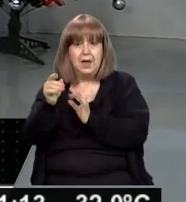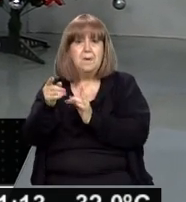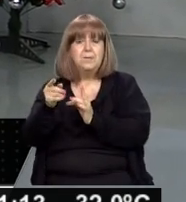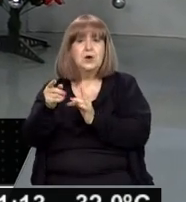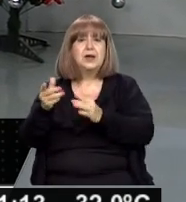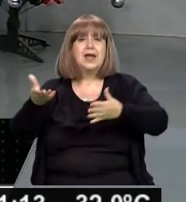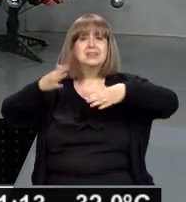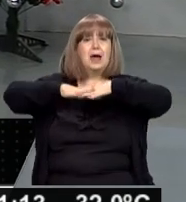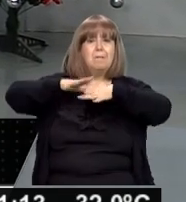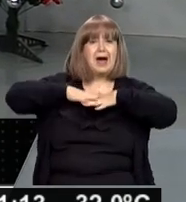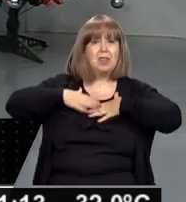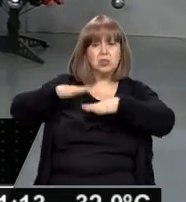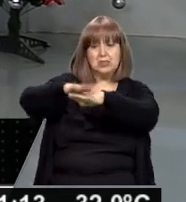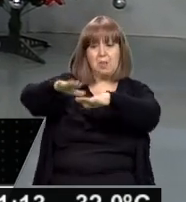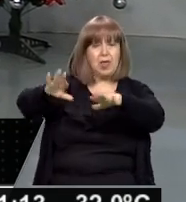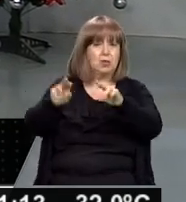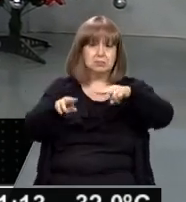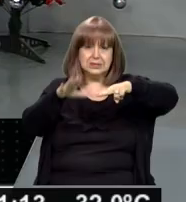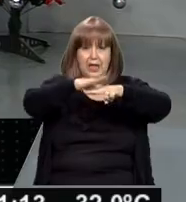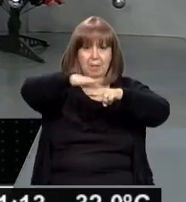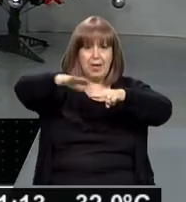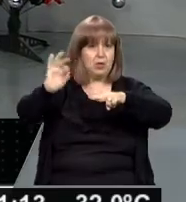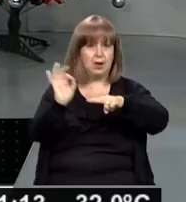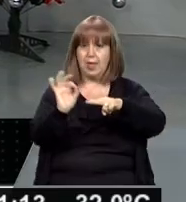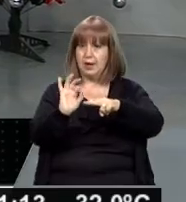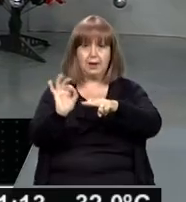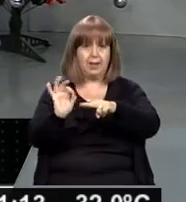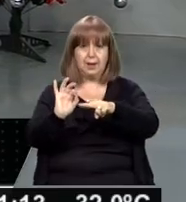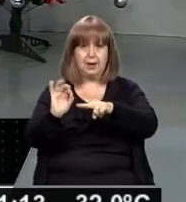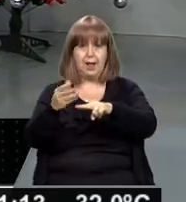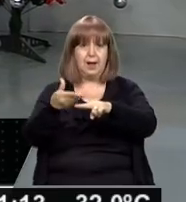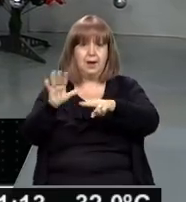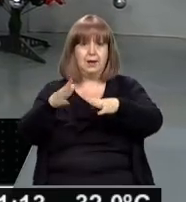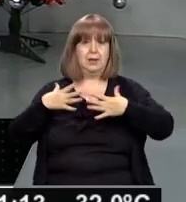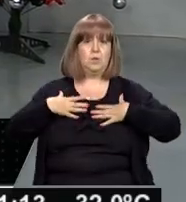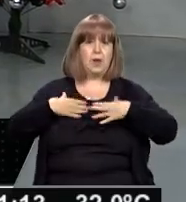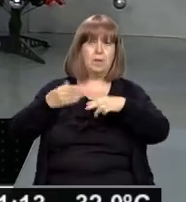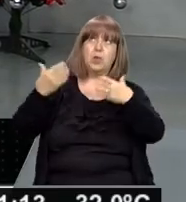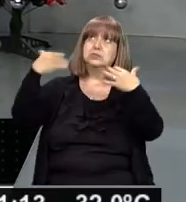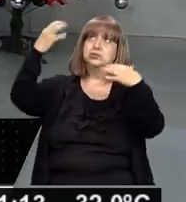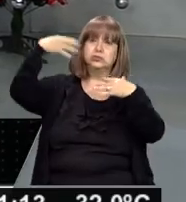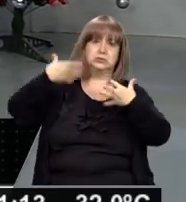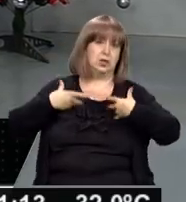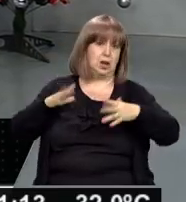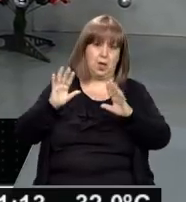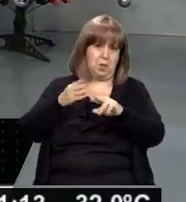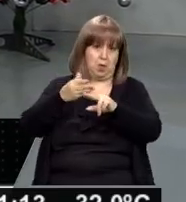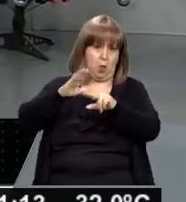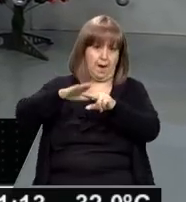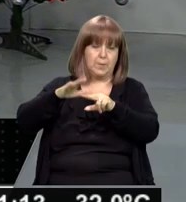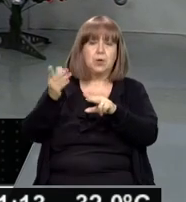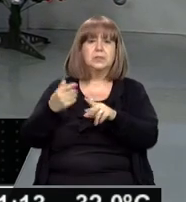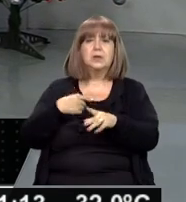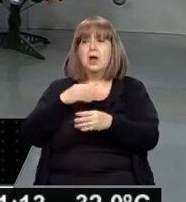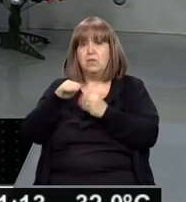estaba tapado por arbustos ni nada por el No había pasado por acá la investigación todavía, ni la investigación ni este grupo de gente que lo venía buscando. que dicen los mismos familiares,